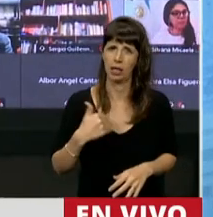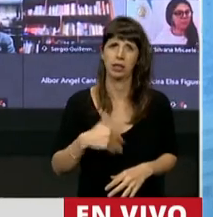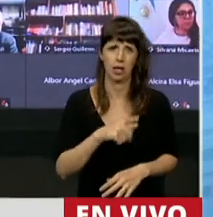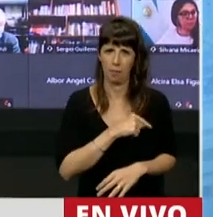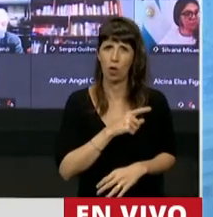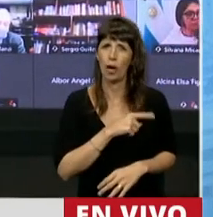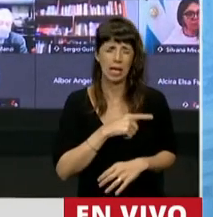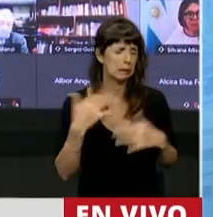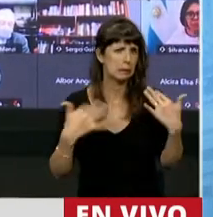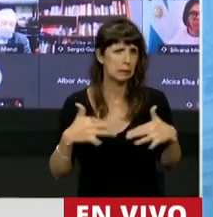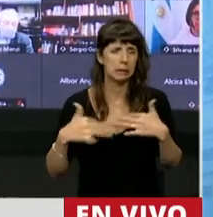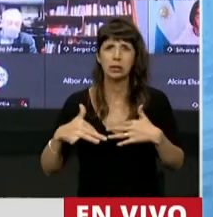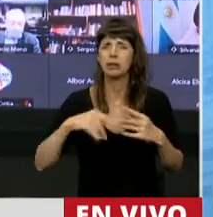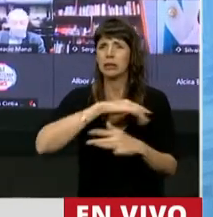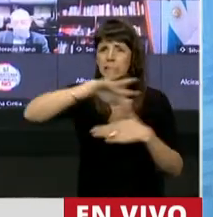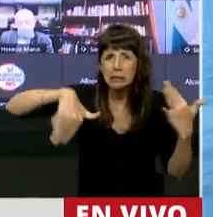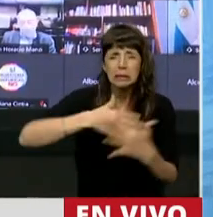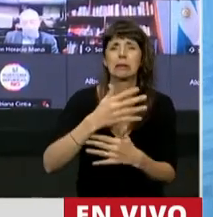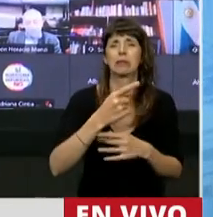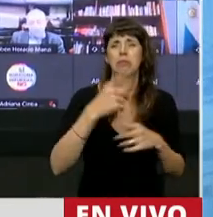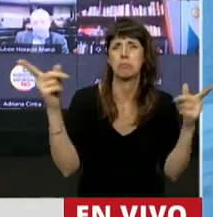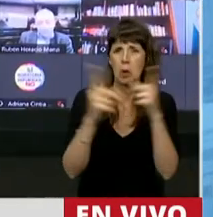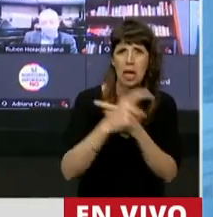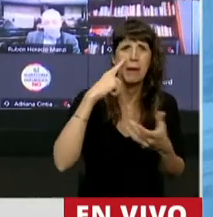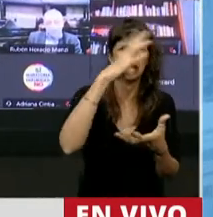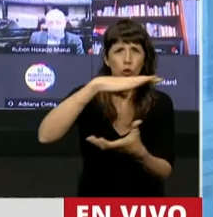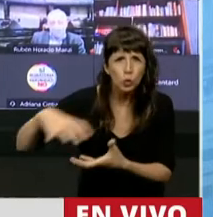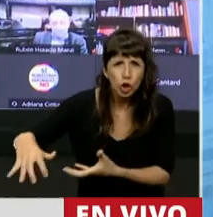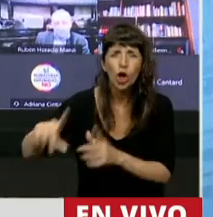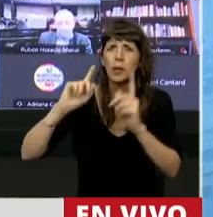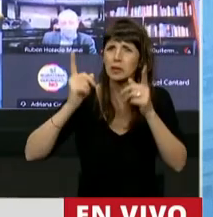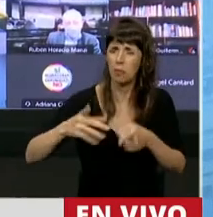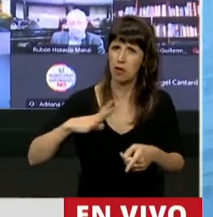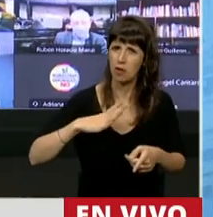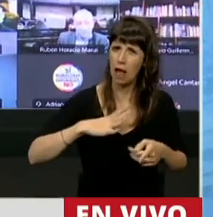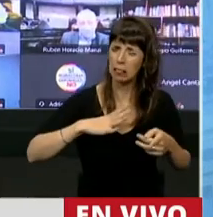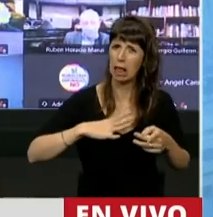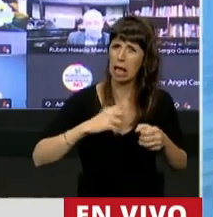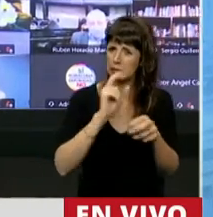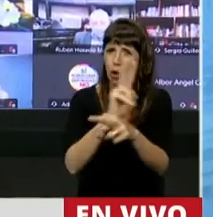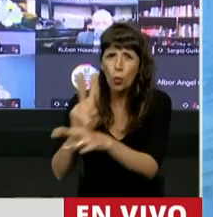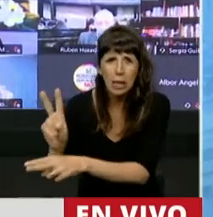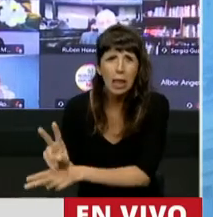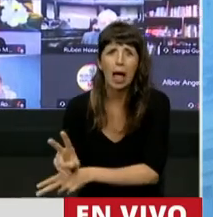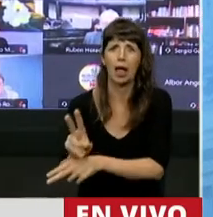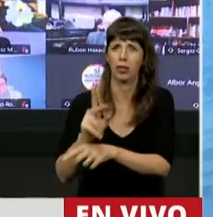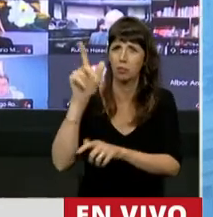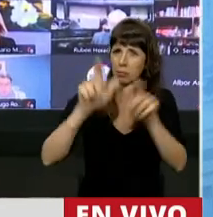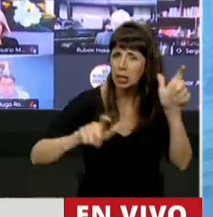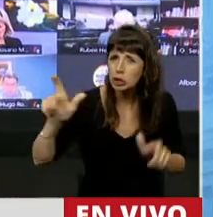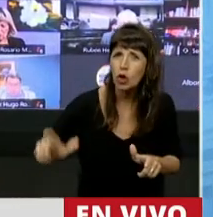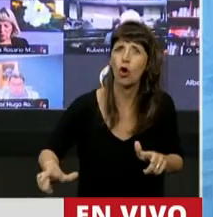gran crisis institucional, la inseguridad que estamos atravesando a nivel país, inseguridad ciudadana,